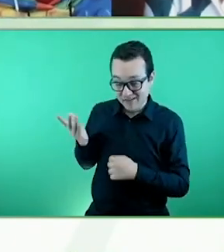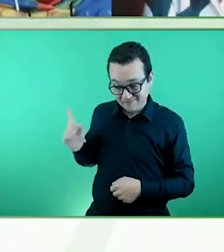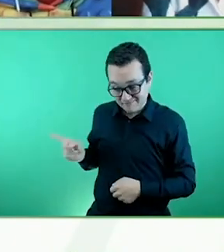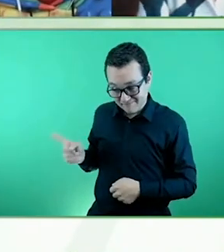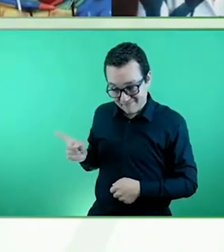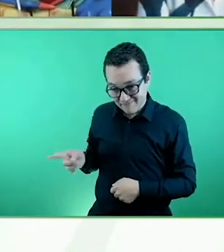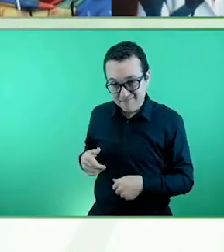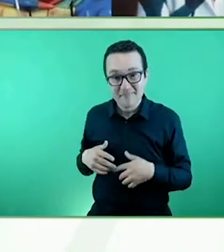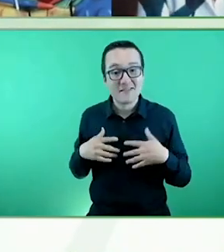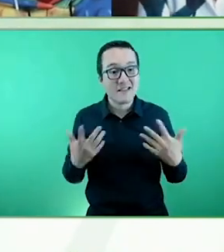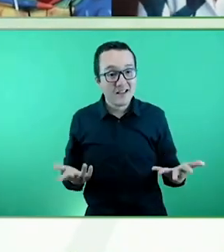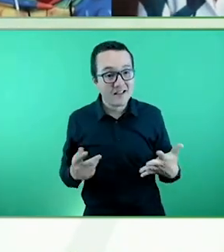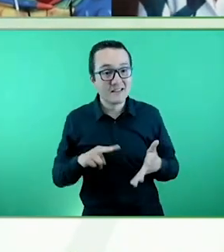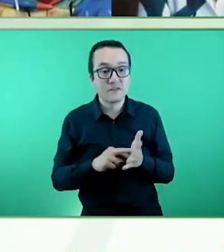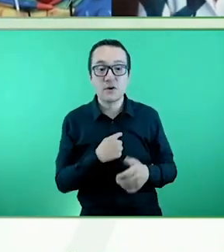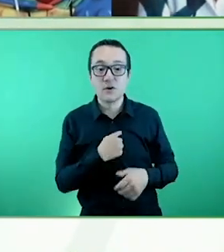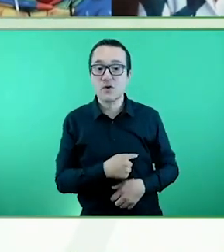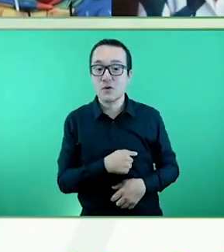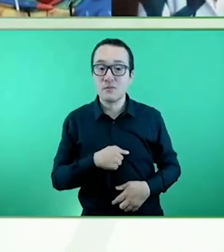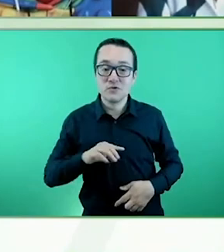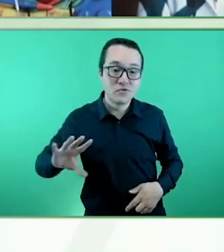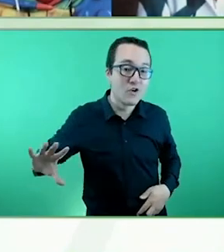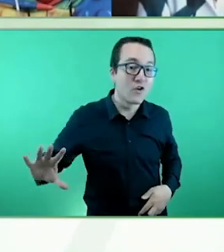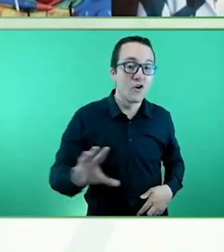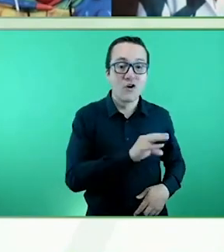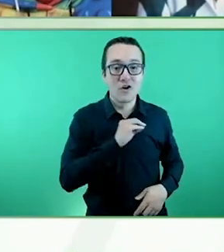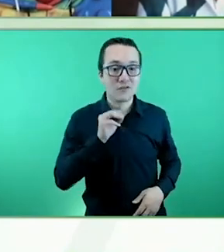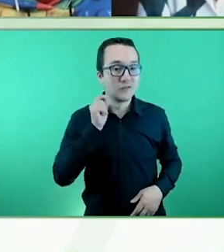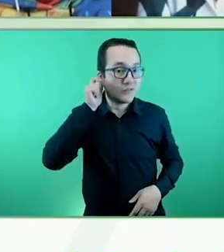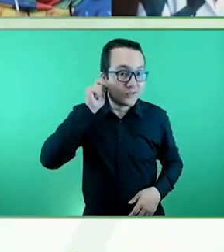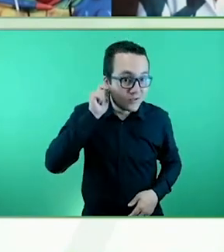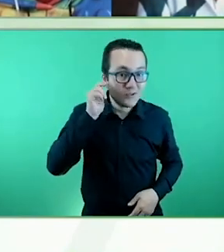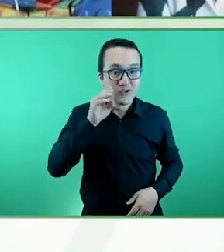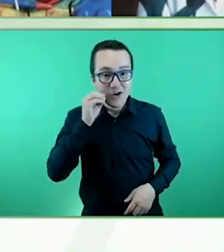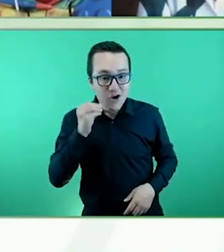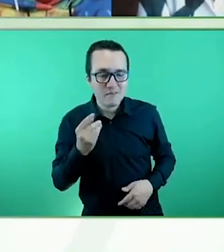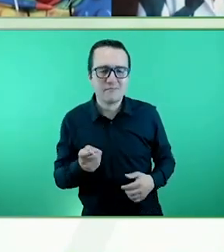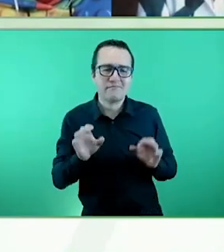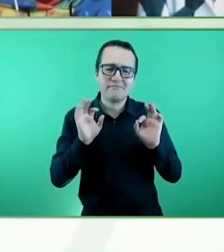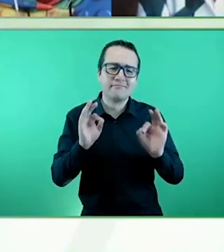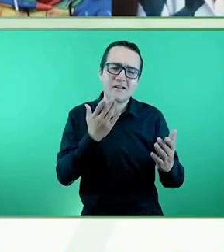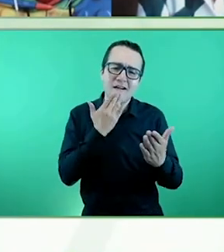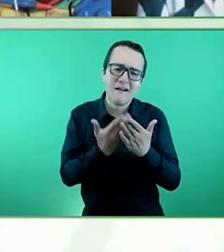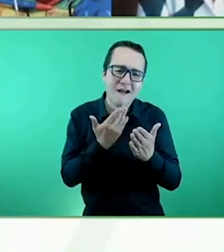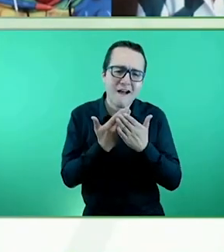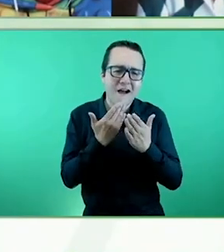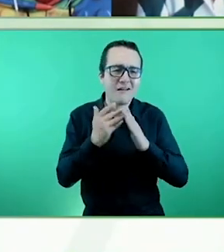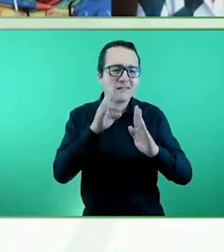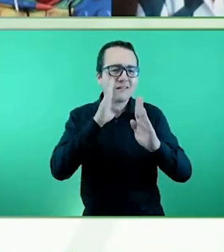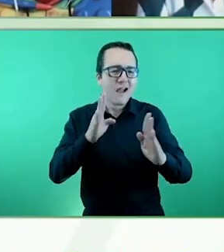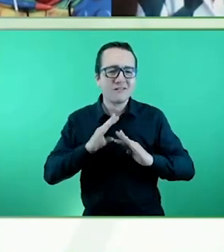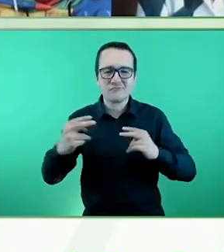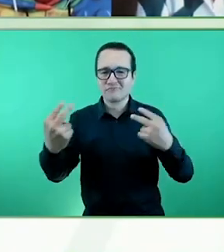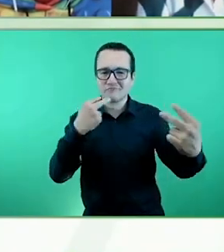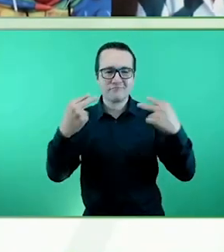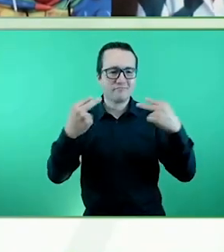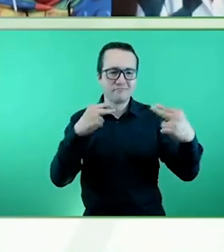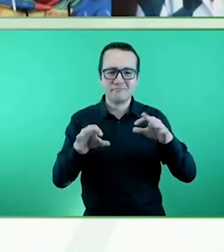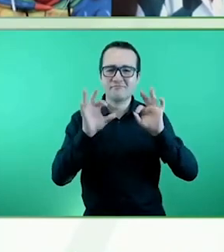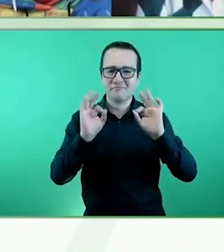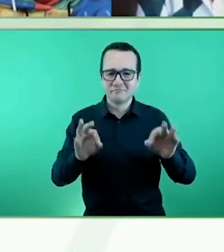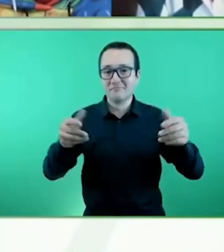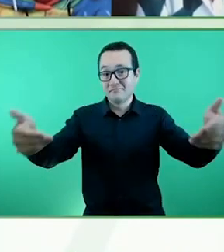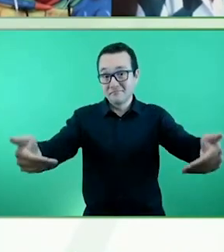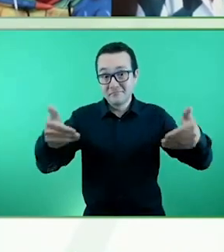todos y todas. Así que muchísimas gracias por estar una vez más, por su atención y por la invitación. Un